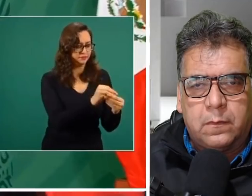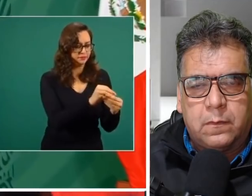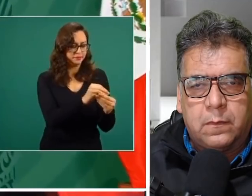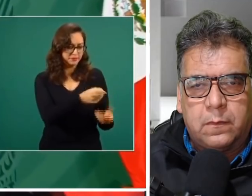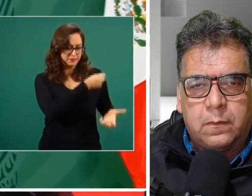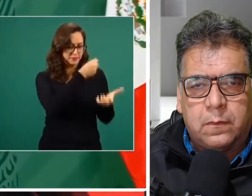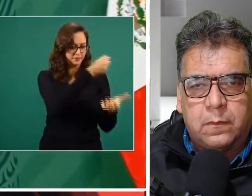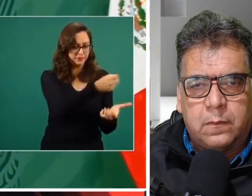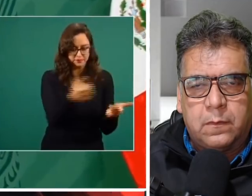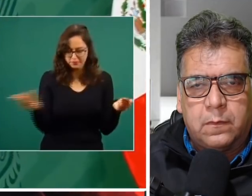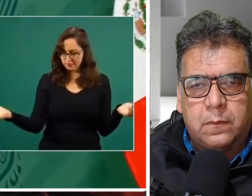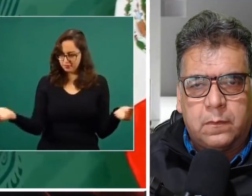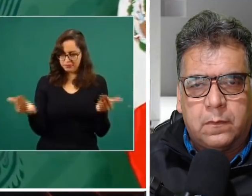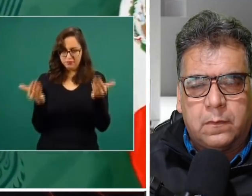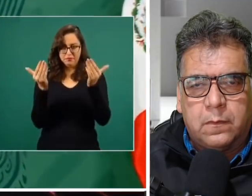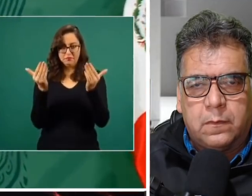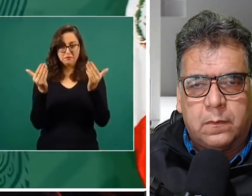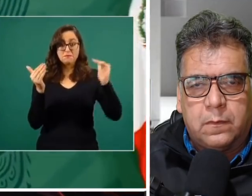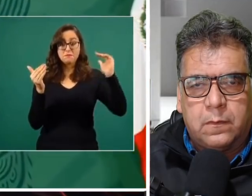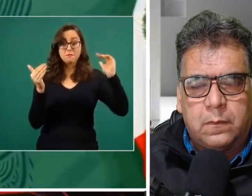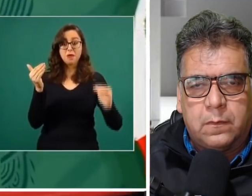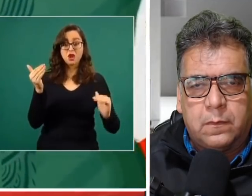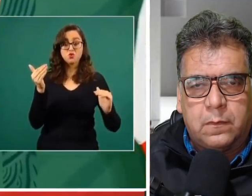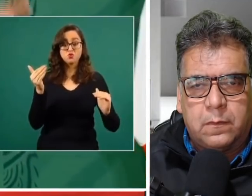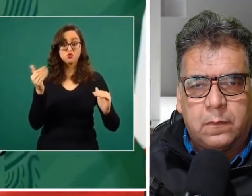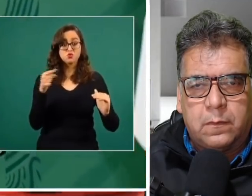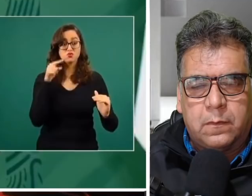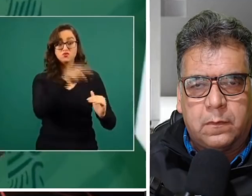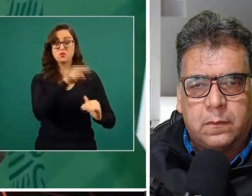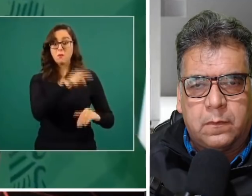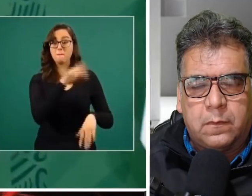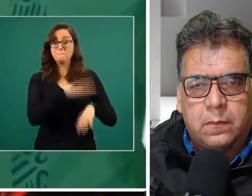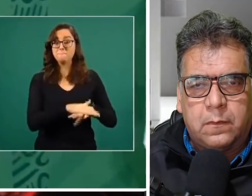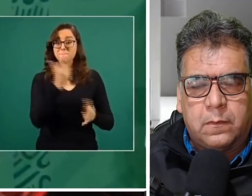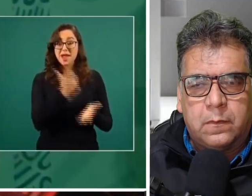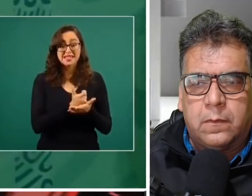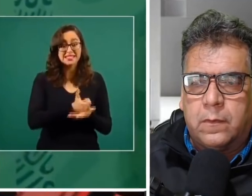un reclusorio que fue privatizado.